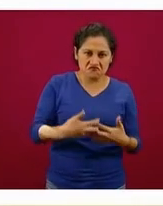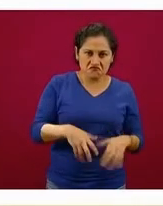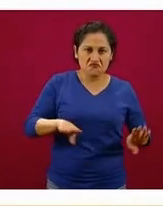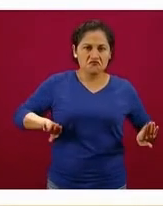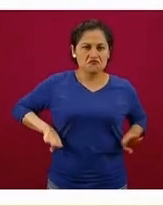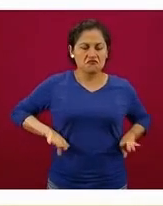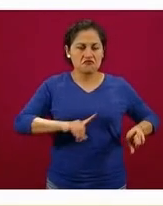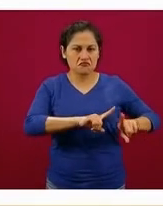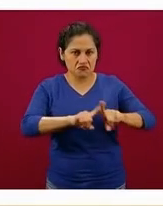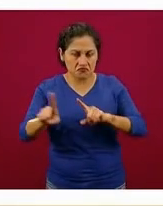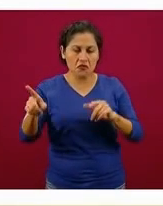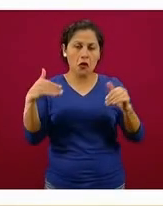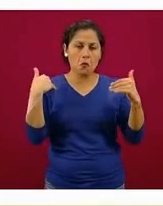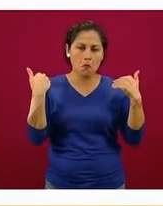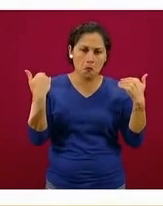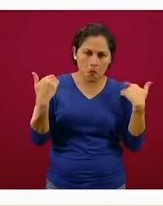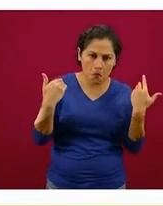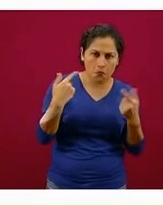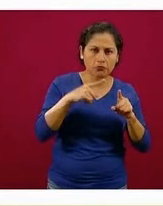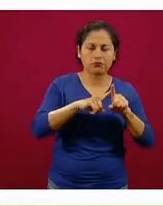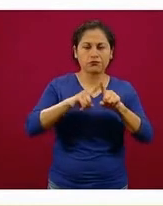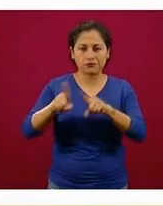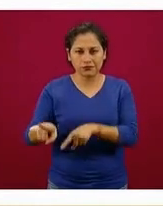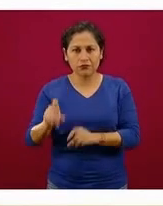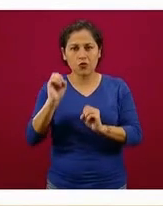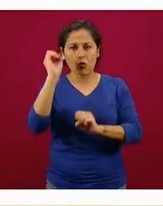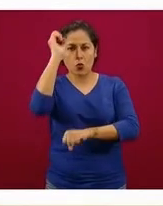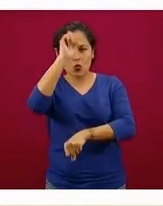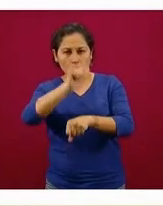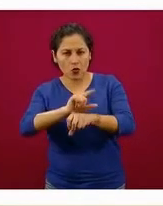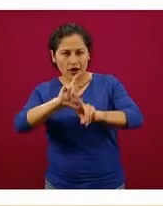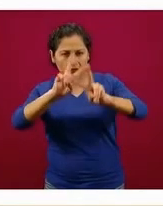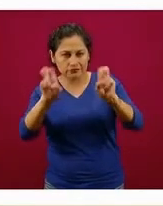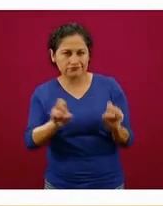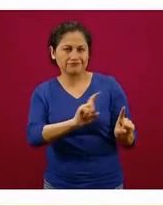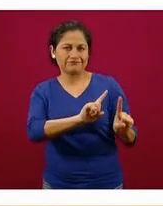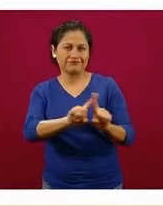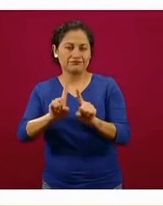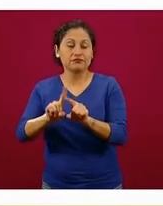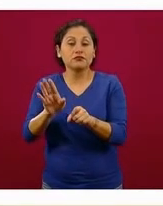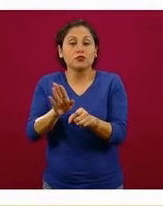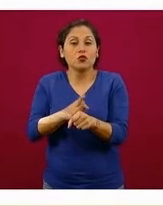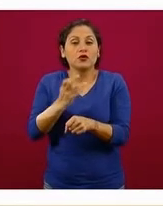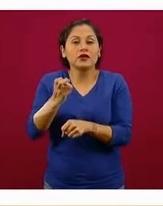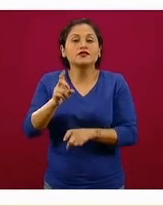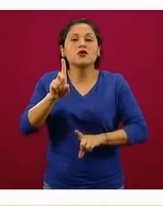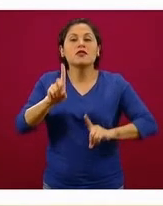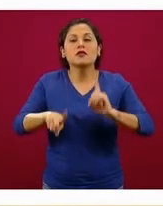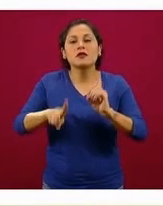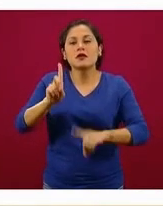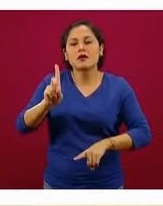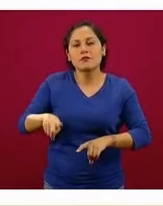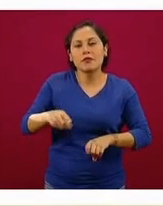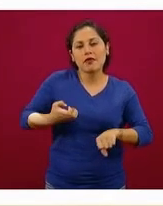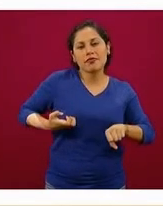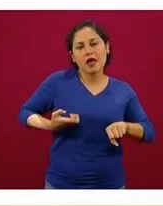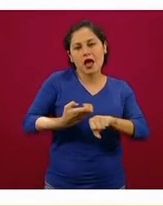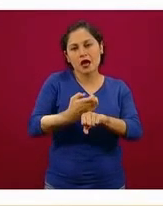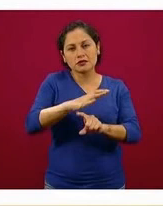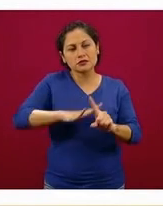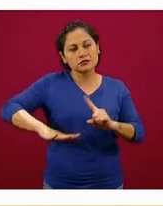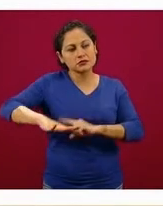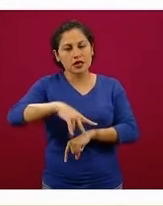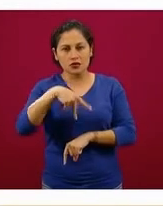recreativas o culturales que deben ser interpretadas a la luz de los principios generales del